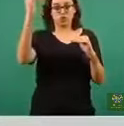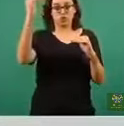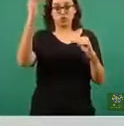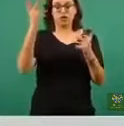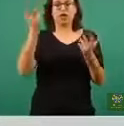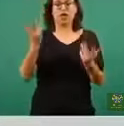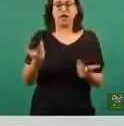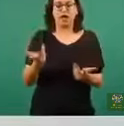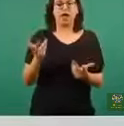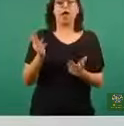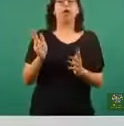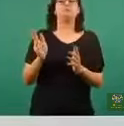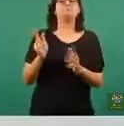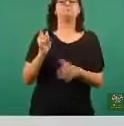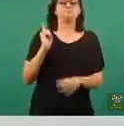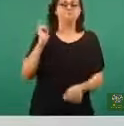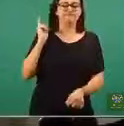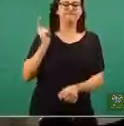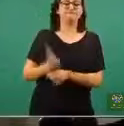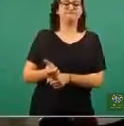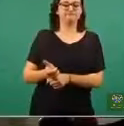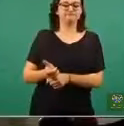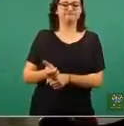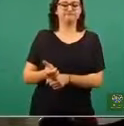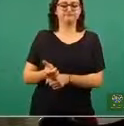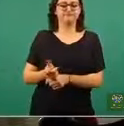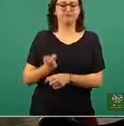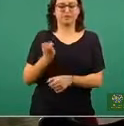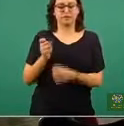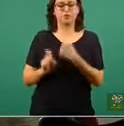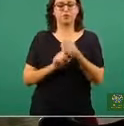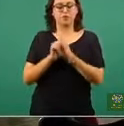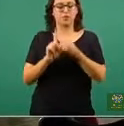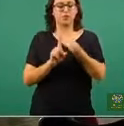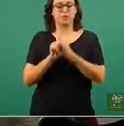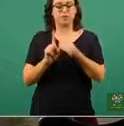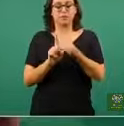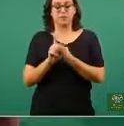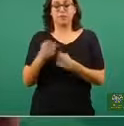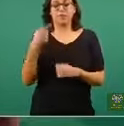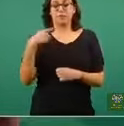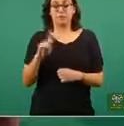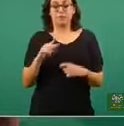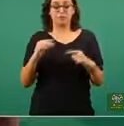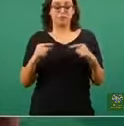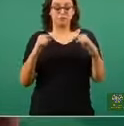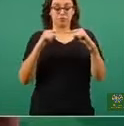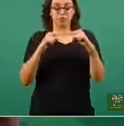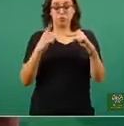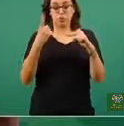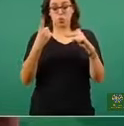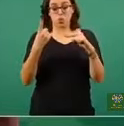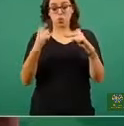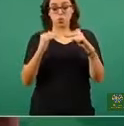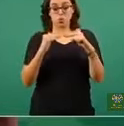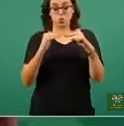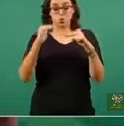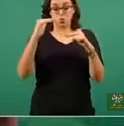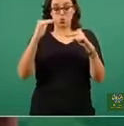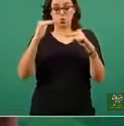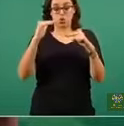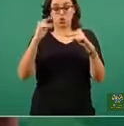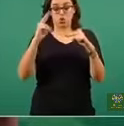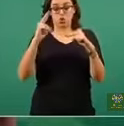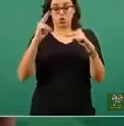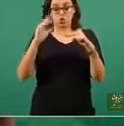tendencia ascendente, entonces ahí tenemos a lo mejor un problema. Pero con el indicador sube un día un punto, el otro día baja